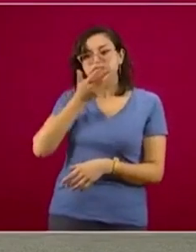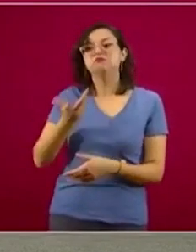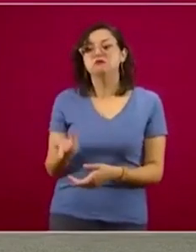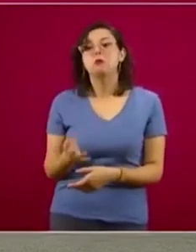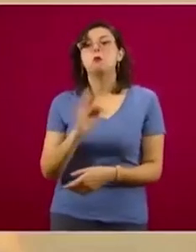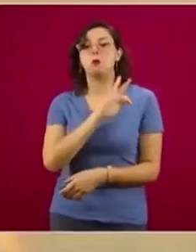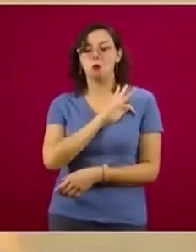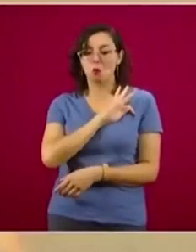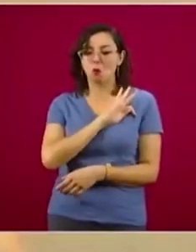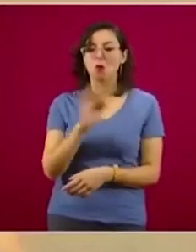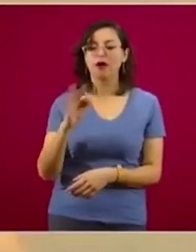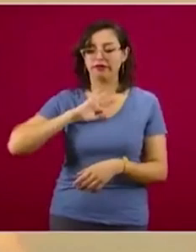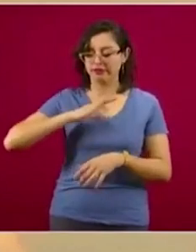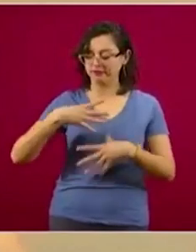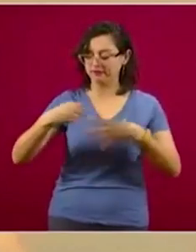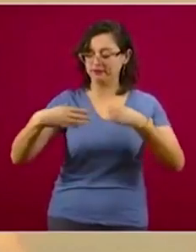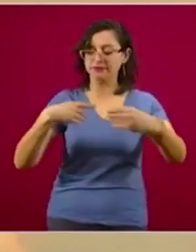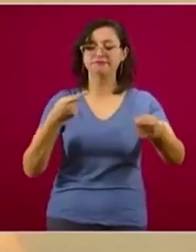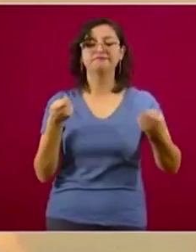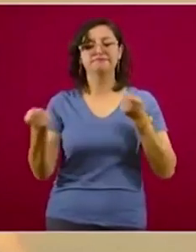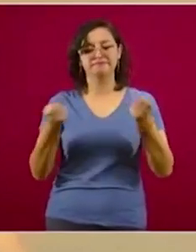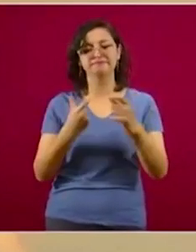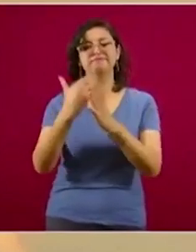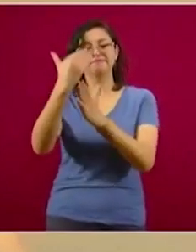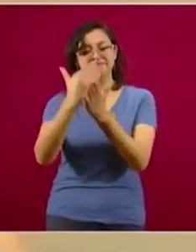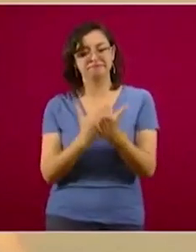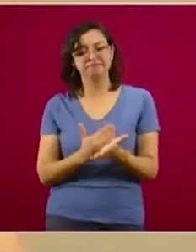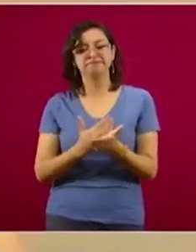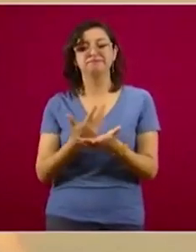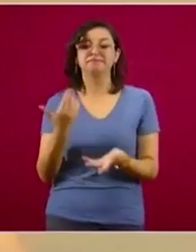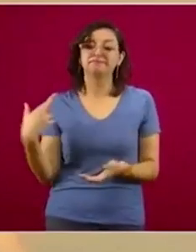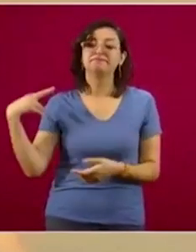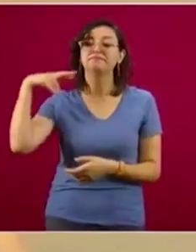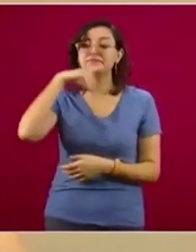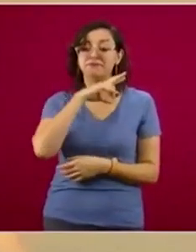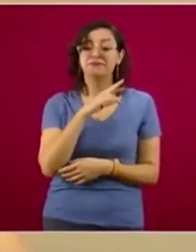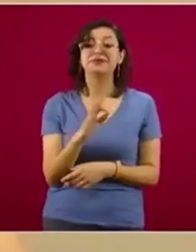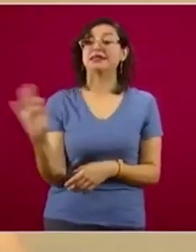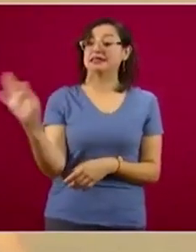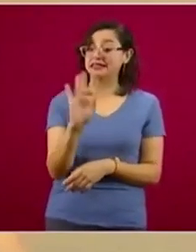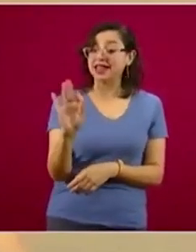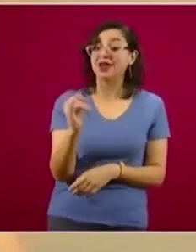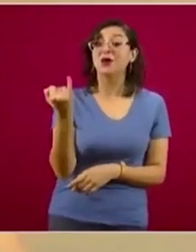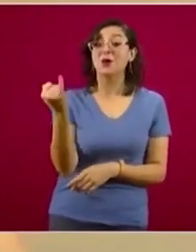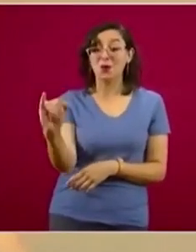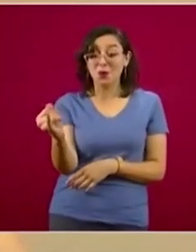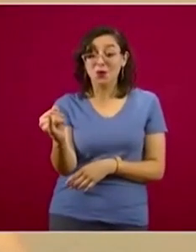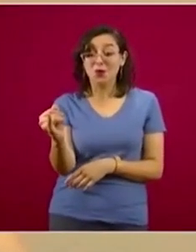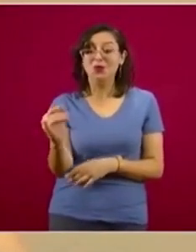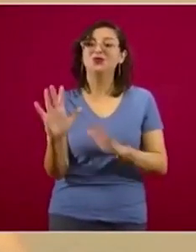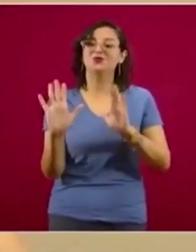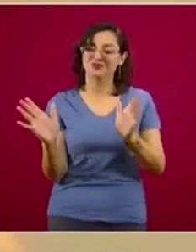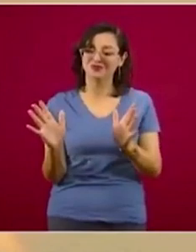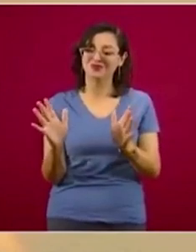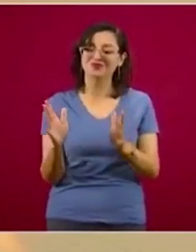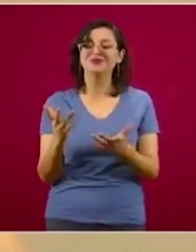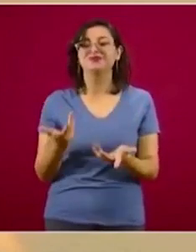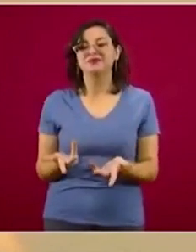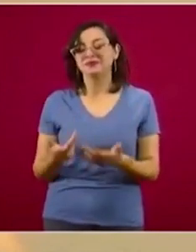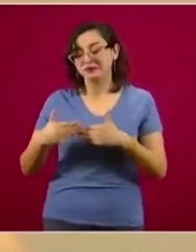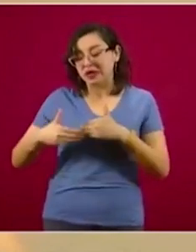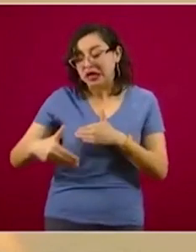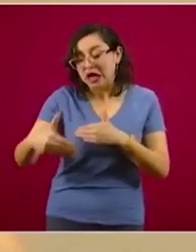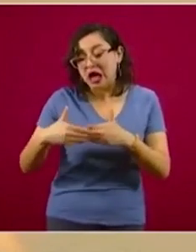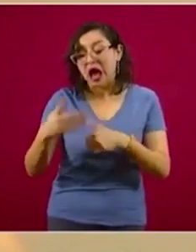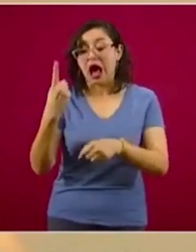vamos a lograr que la epidemia se controle más rápidamente. Lo que es posible es que en junio ya estemos casi de salida, por lo menos de